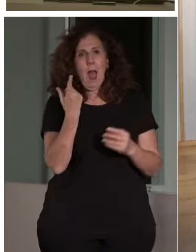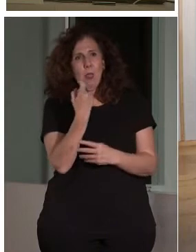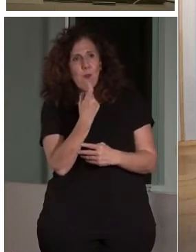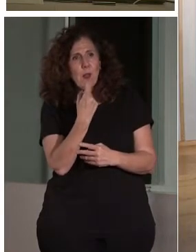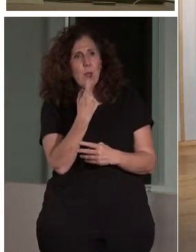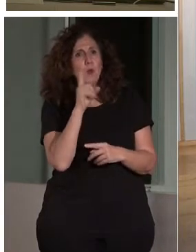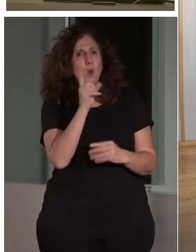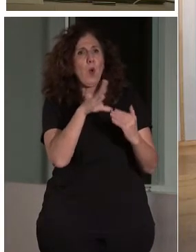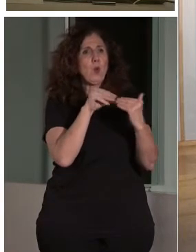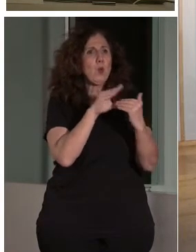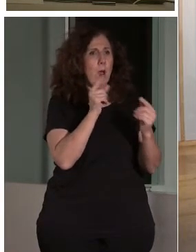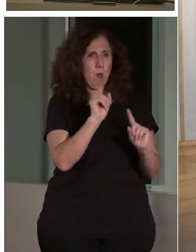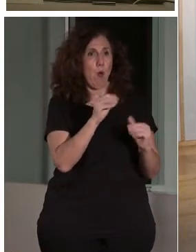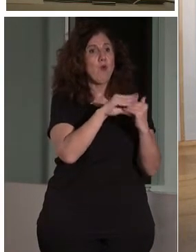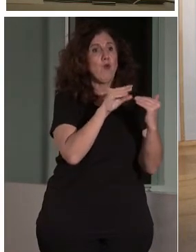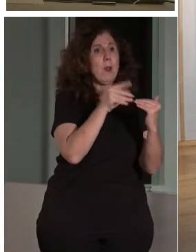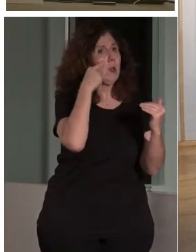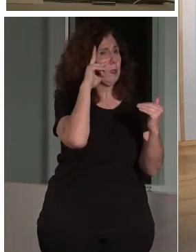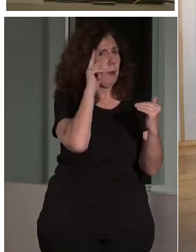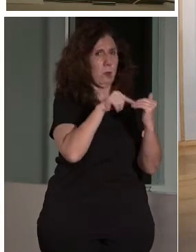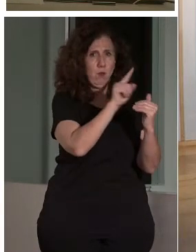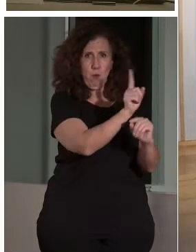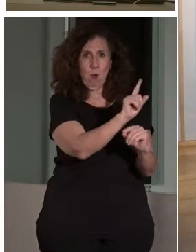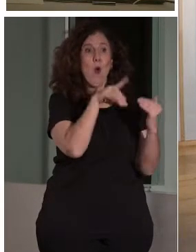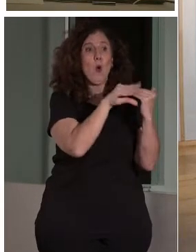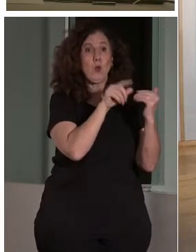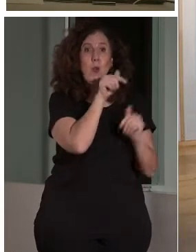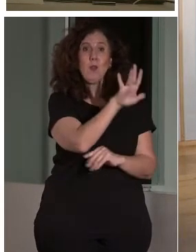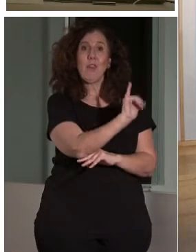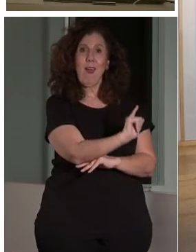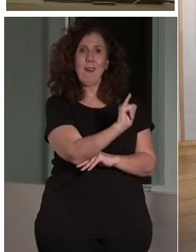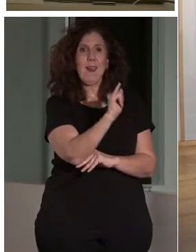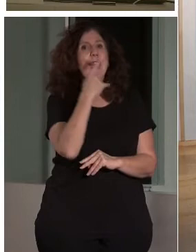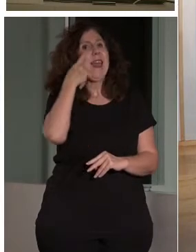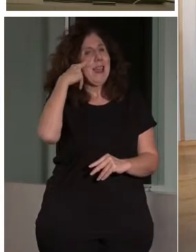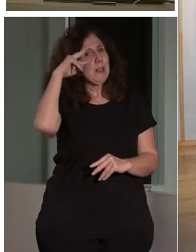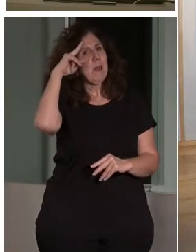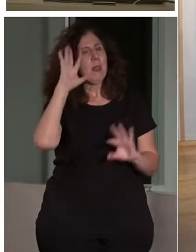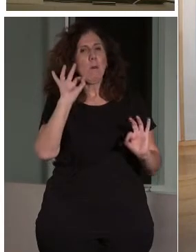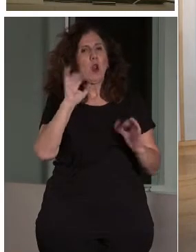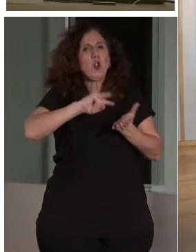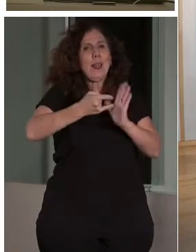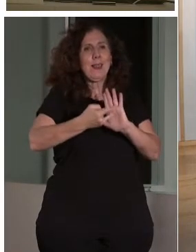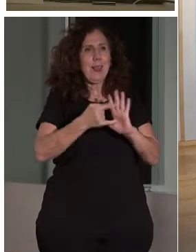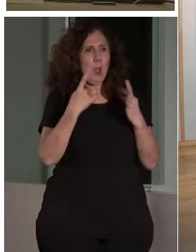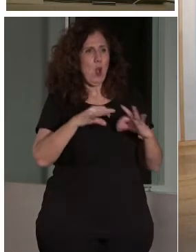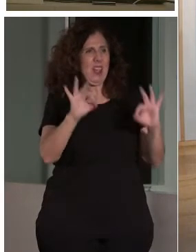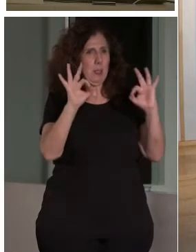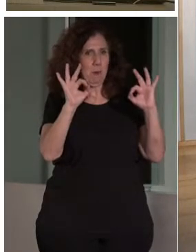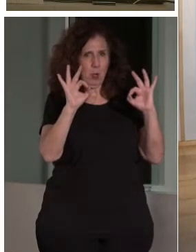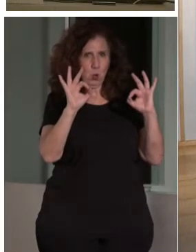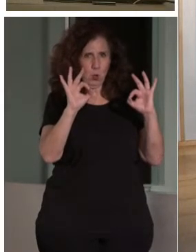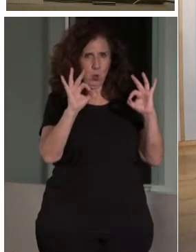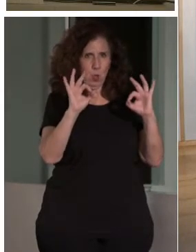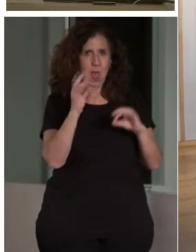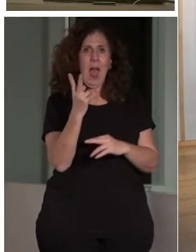usuarios. Los usuarios no son expertos. Tienen su experiencia, pero no son expertos en la materia. Entonces, son importantes las dos cosas. Tampoco